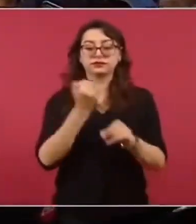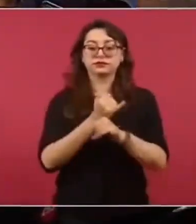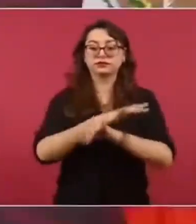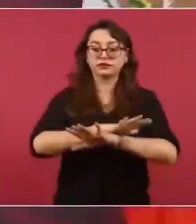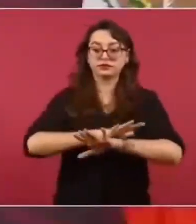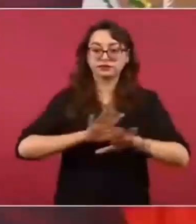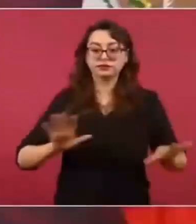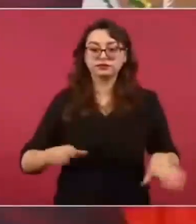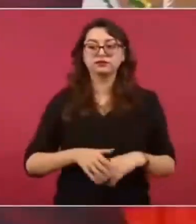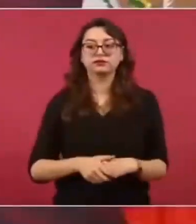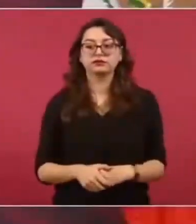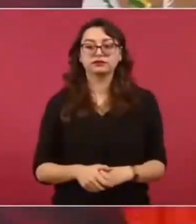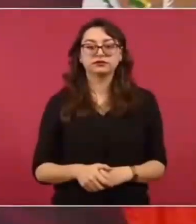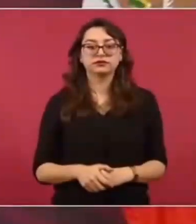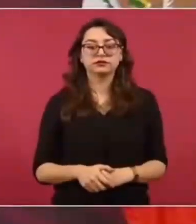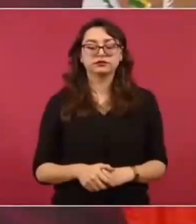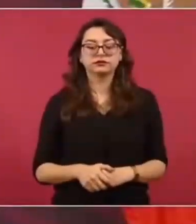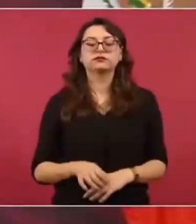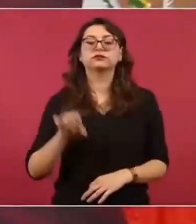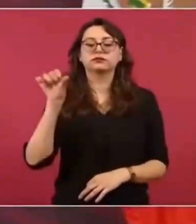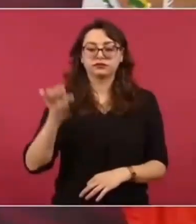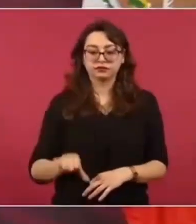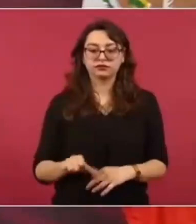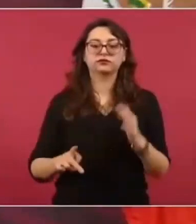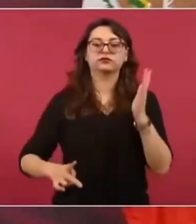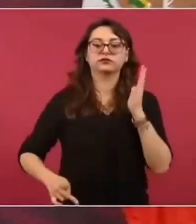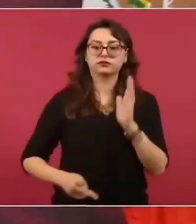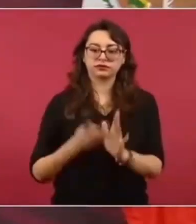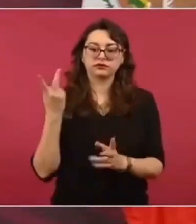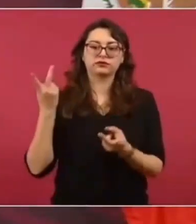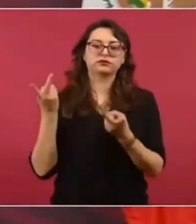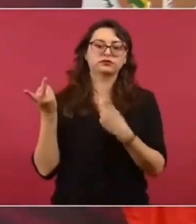Hoy vuelve Rosa Isela.